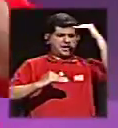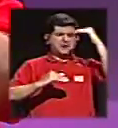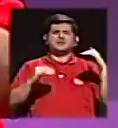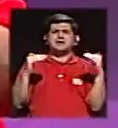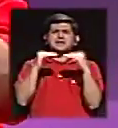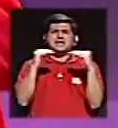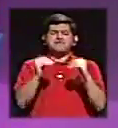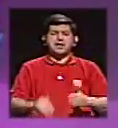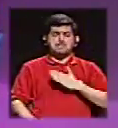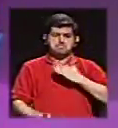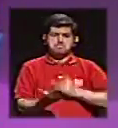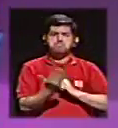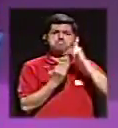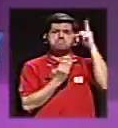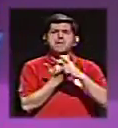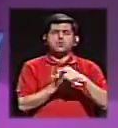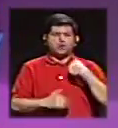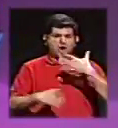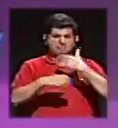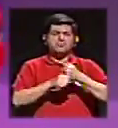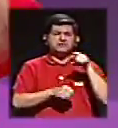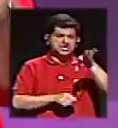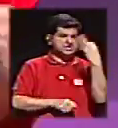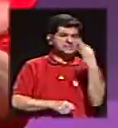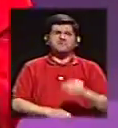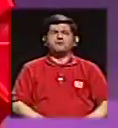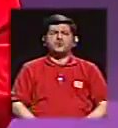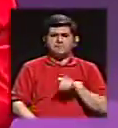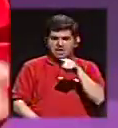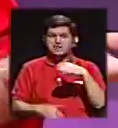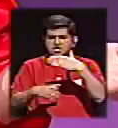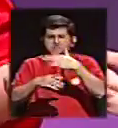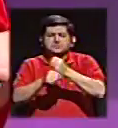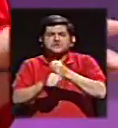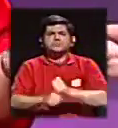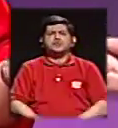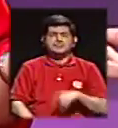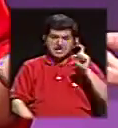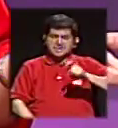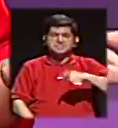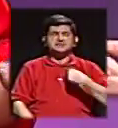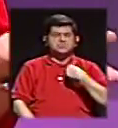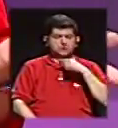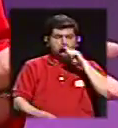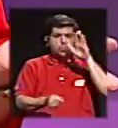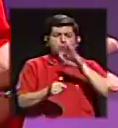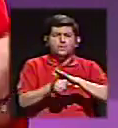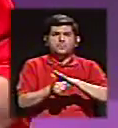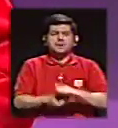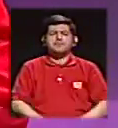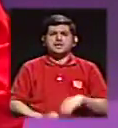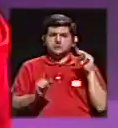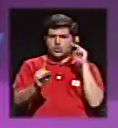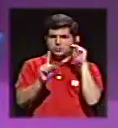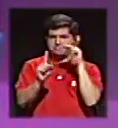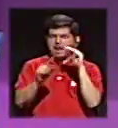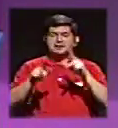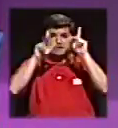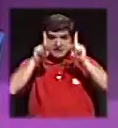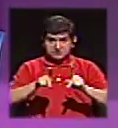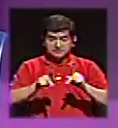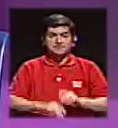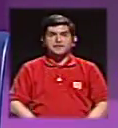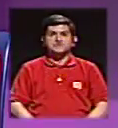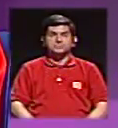ok. Este es mi programa, así lo voy a hacer, así lo voy a lograr. Esto es lo que necesito para llegar a mis metas y para cumplir mis metas. La gente